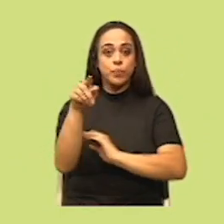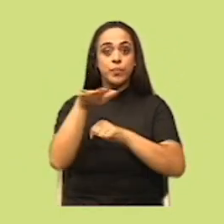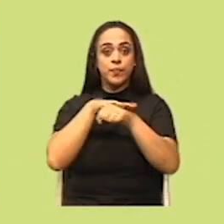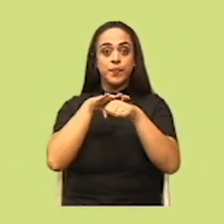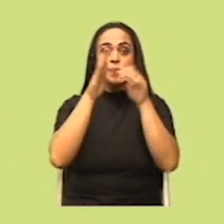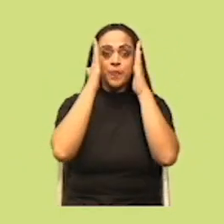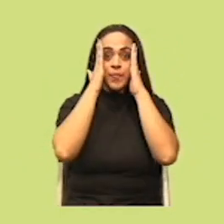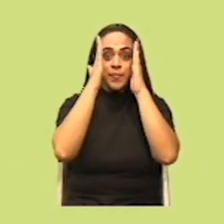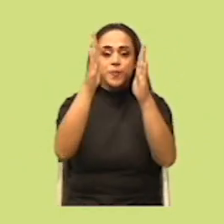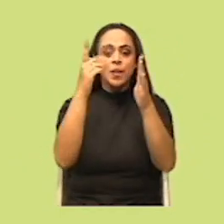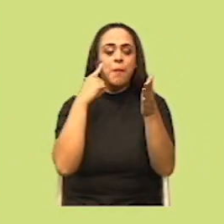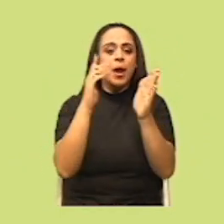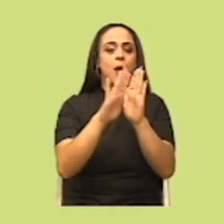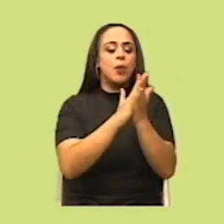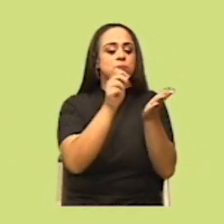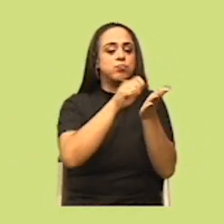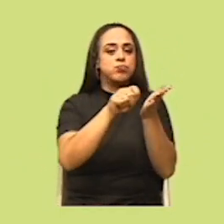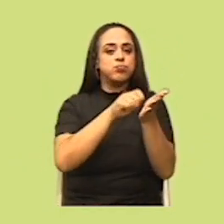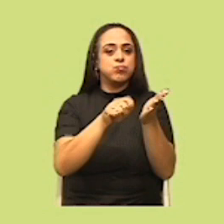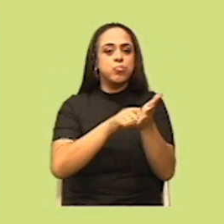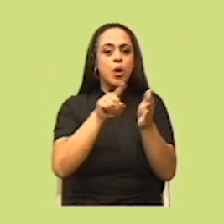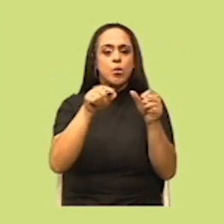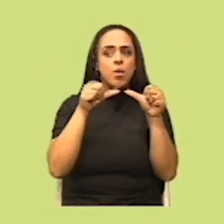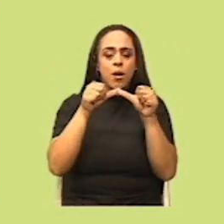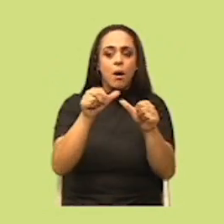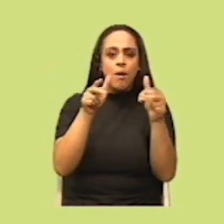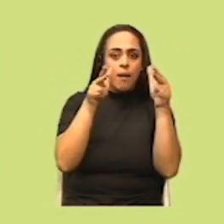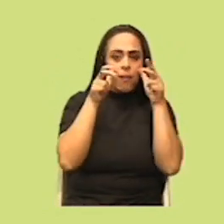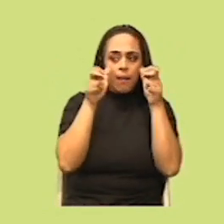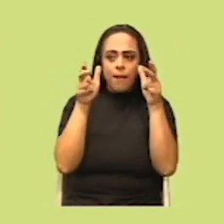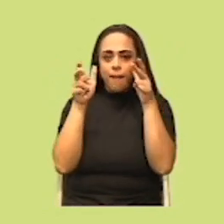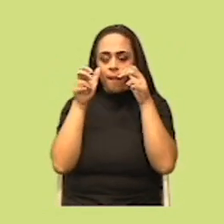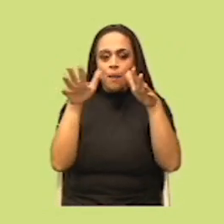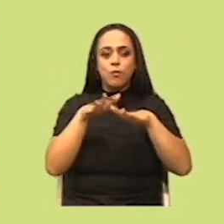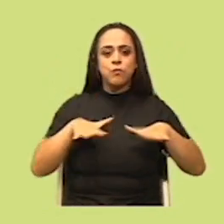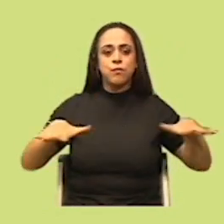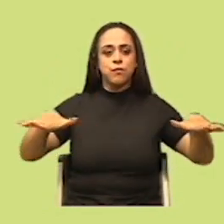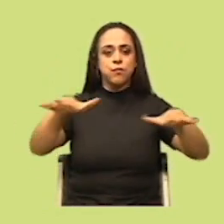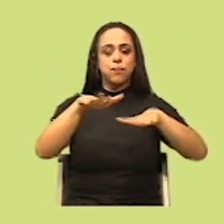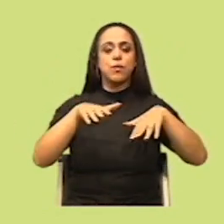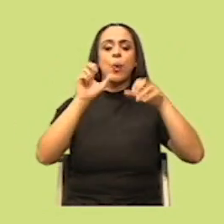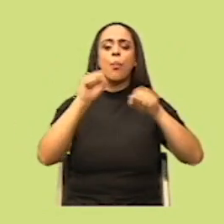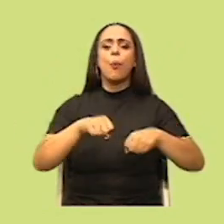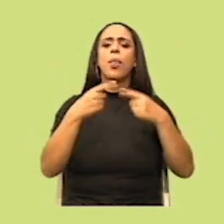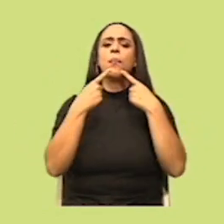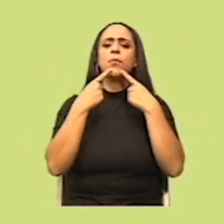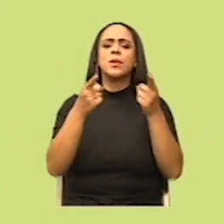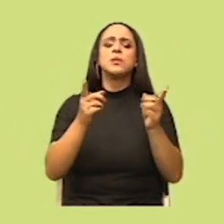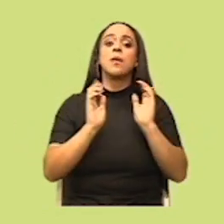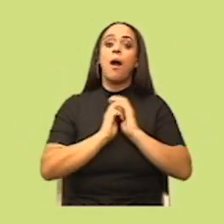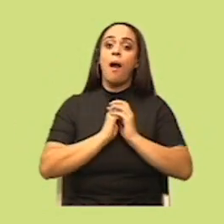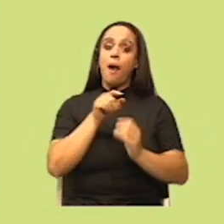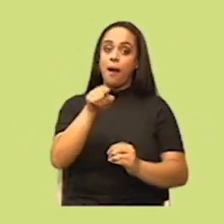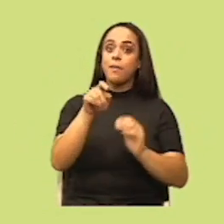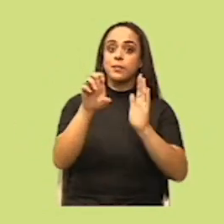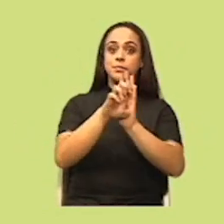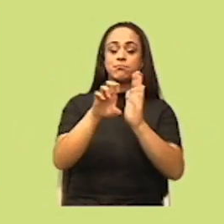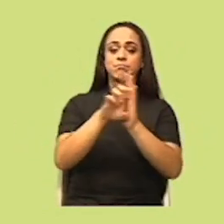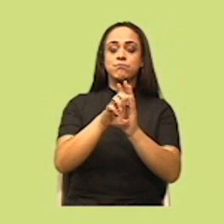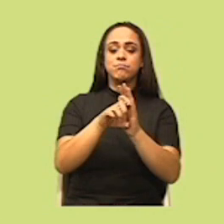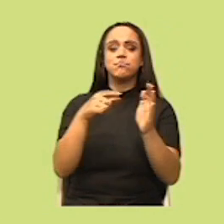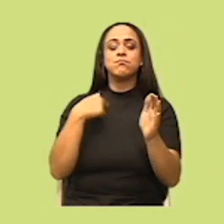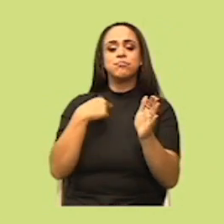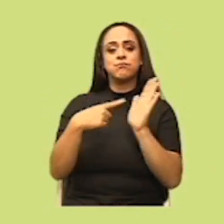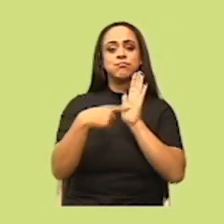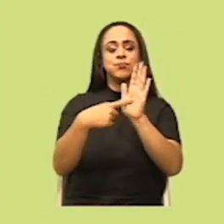nota y después de la clase sigamos observando todo lo que sucede a nuestro alrededor y podamos decir, ah, en este ejemplo se representa la